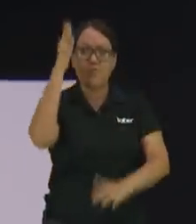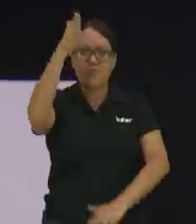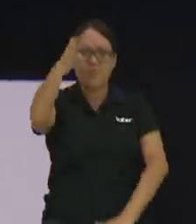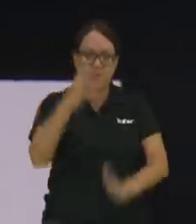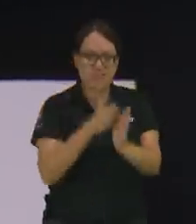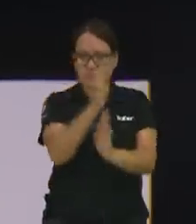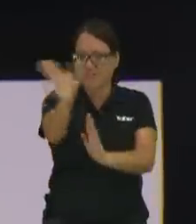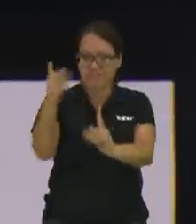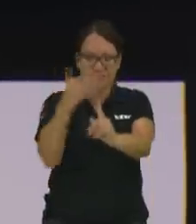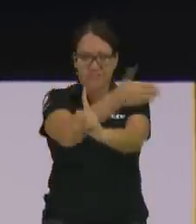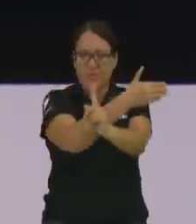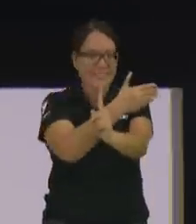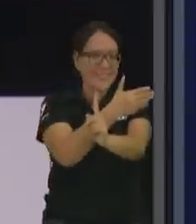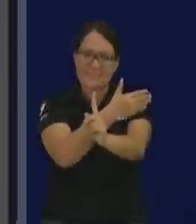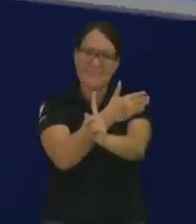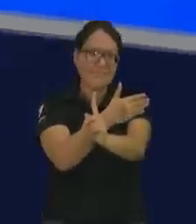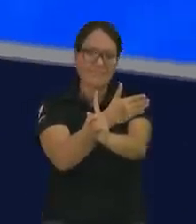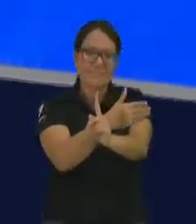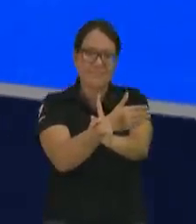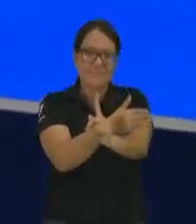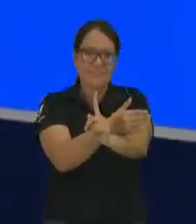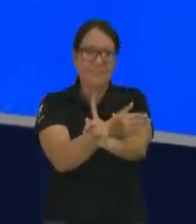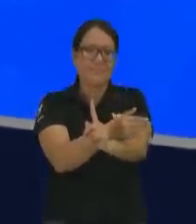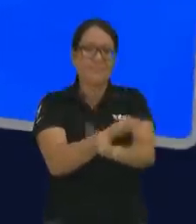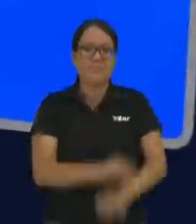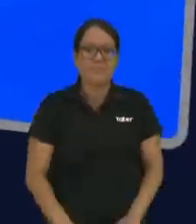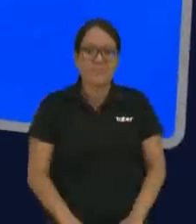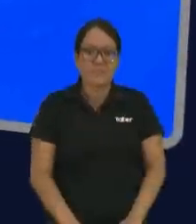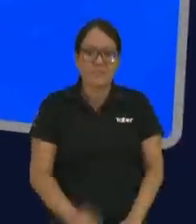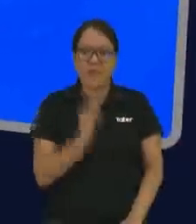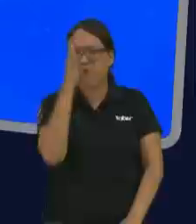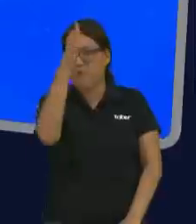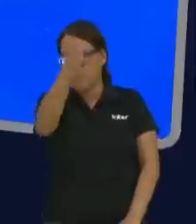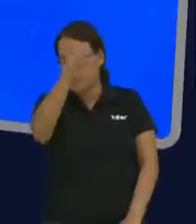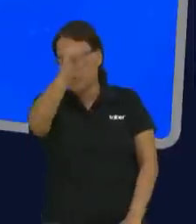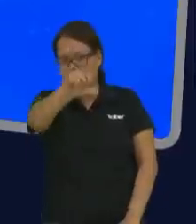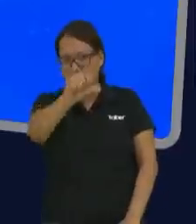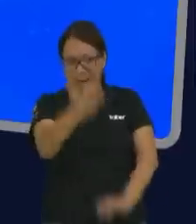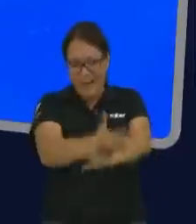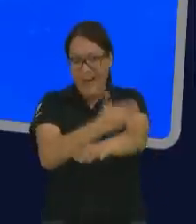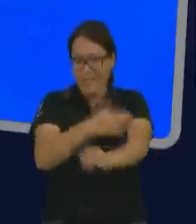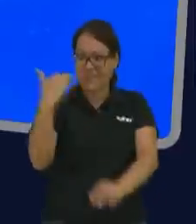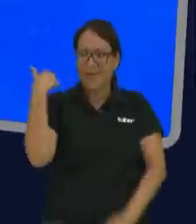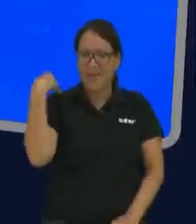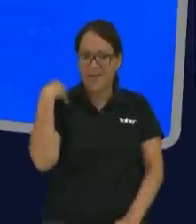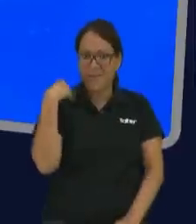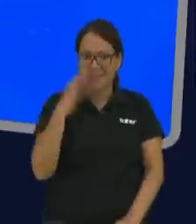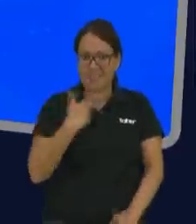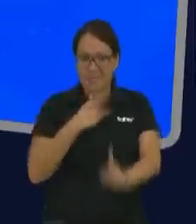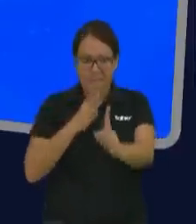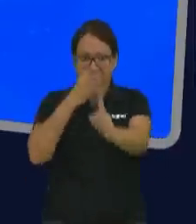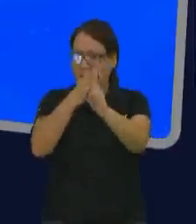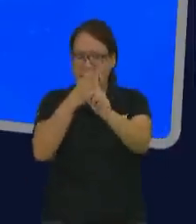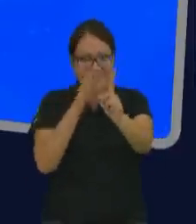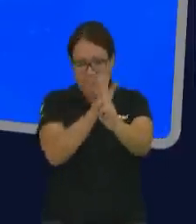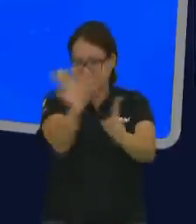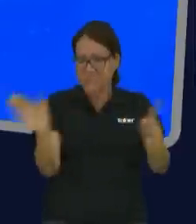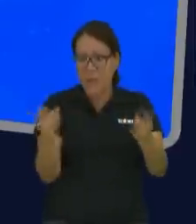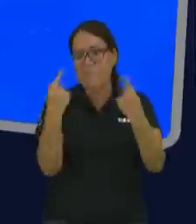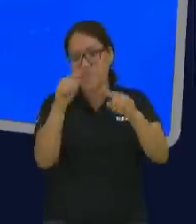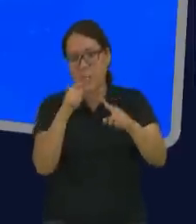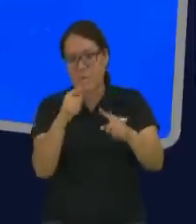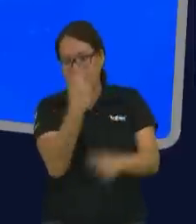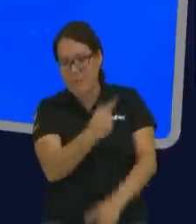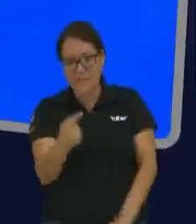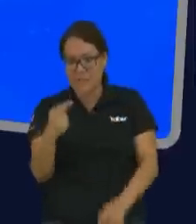tropiece cuando dice el avisado ve el mal y que hace y se esconde mas los simples pasan